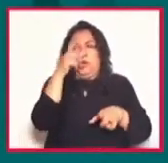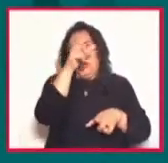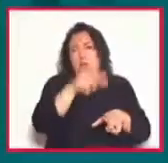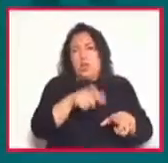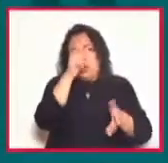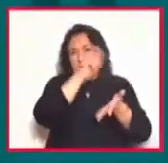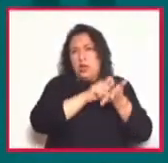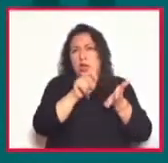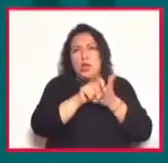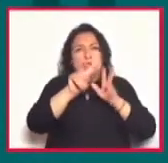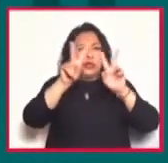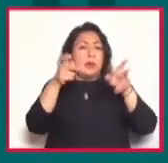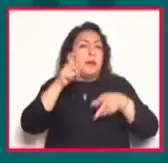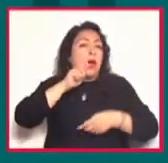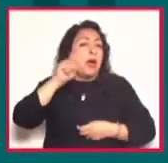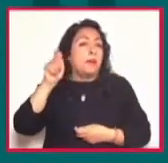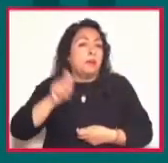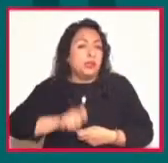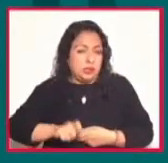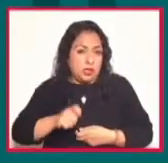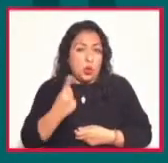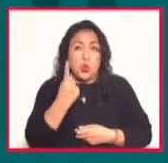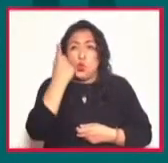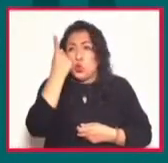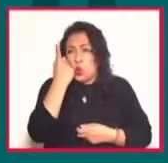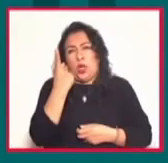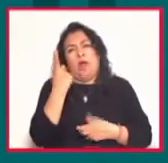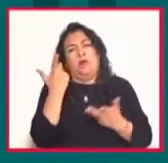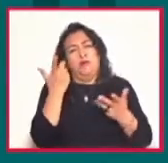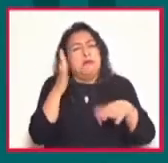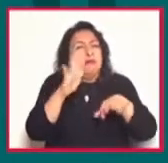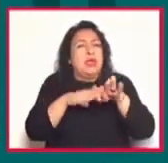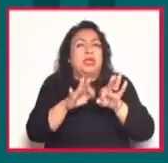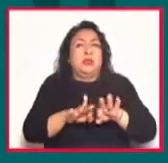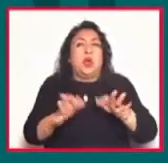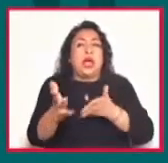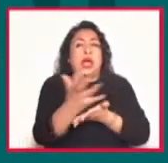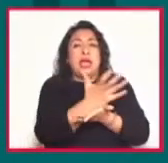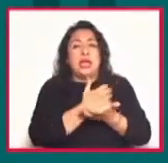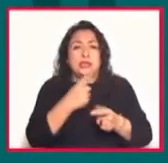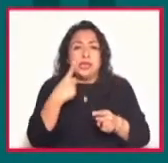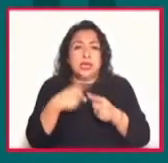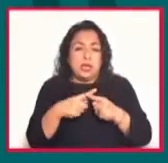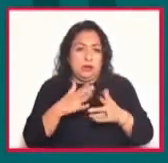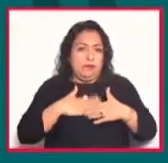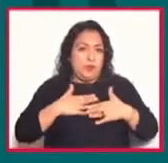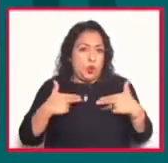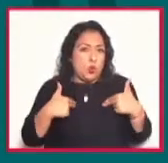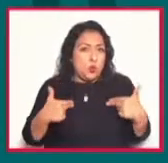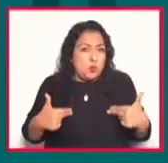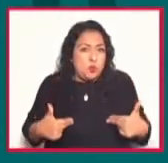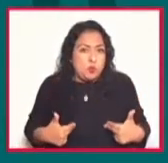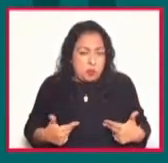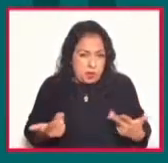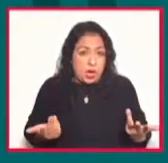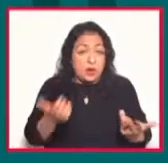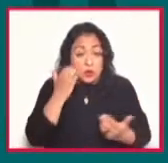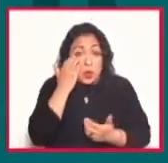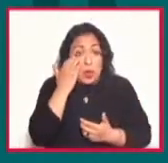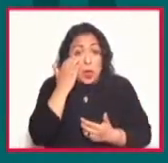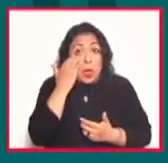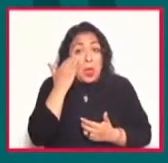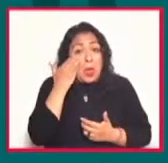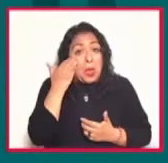así, Amistad, que una de las cosas, una de las grandes ganancias que tenemos los seres humanos y que nos distingue, por